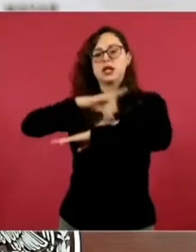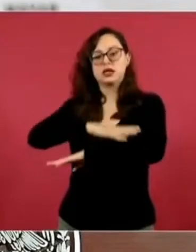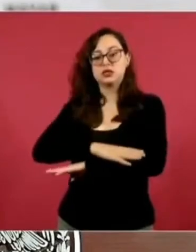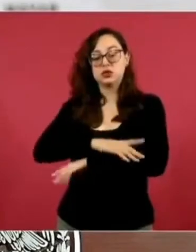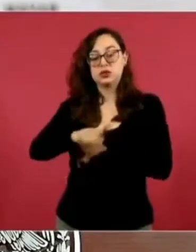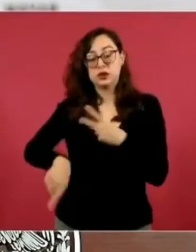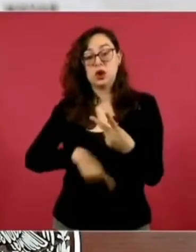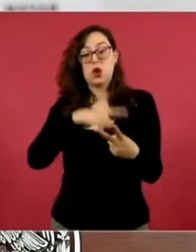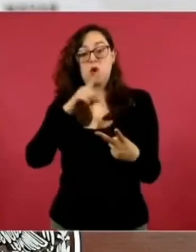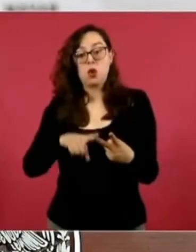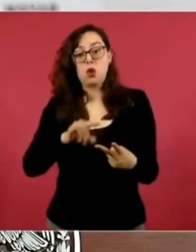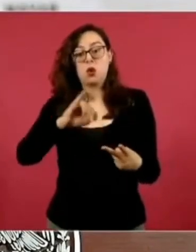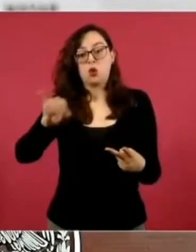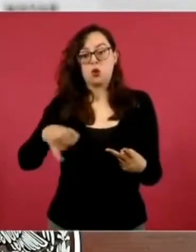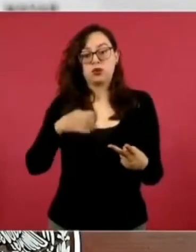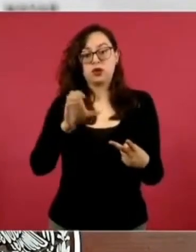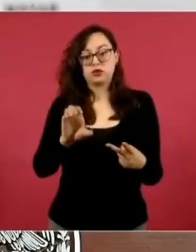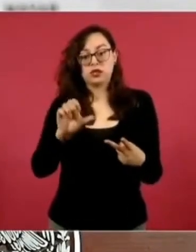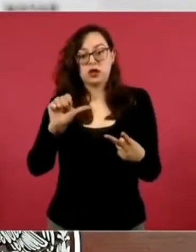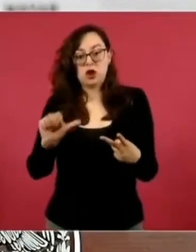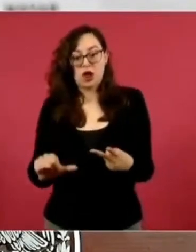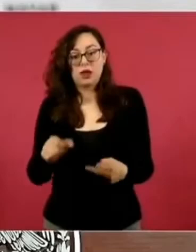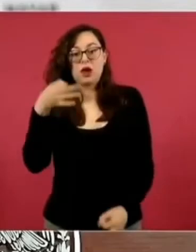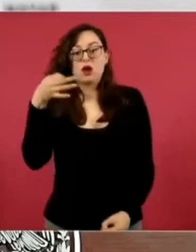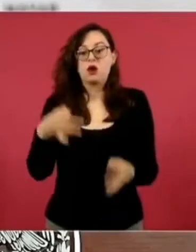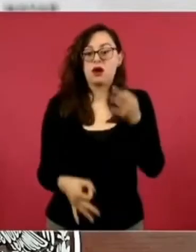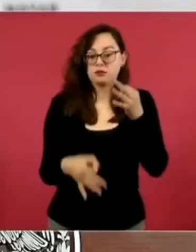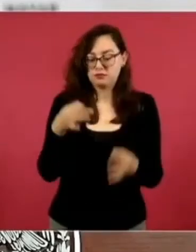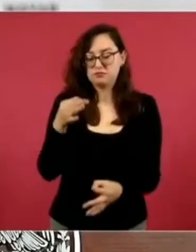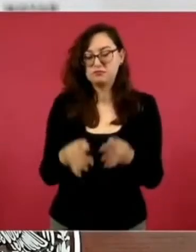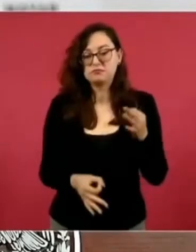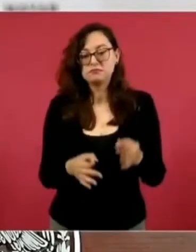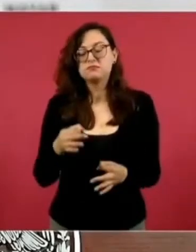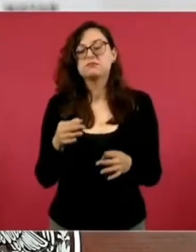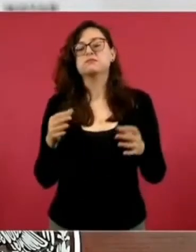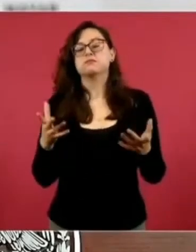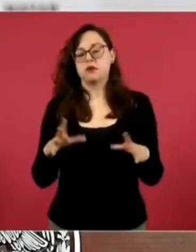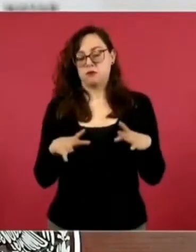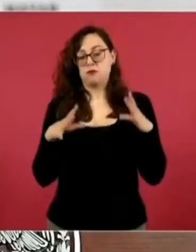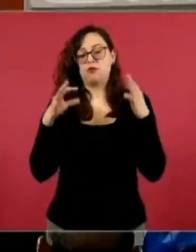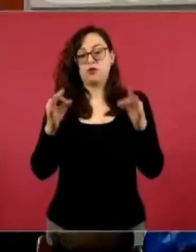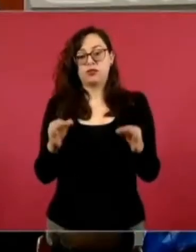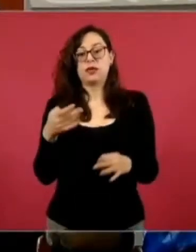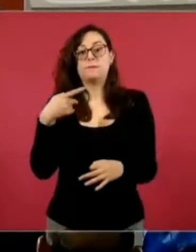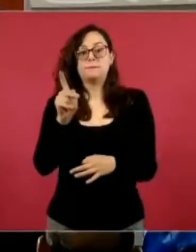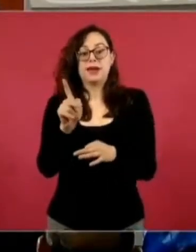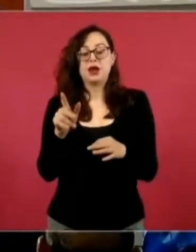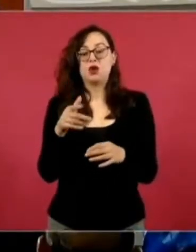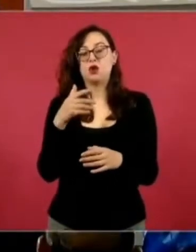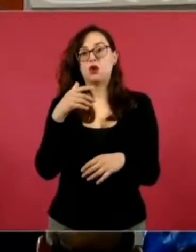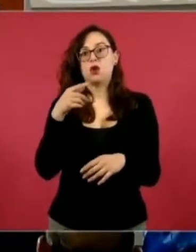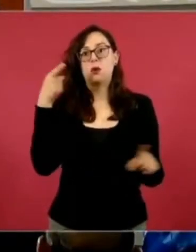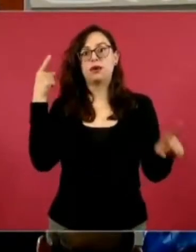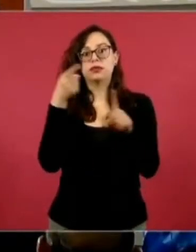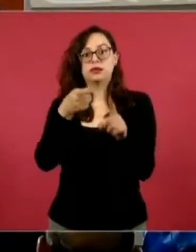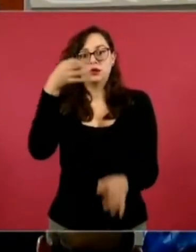se busca tener juicios laborales breves y ágiles. De igual manera, se tiene un nuevo